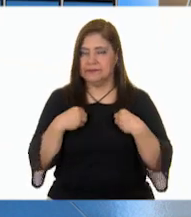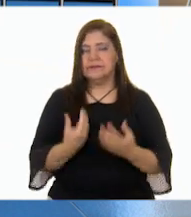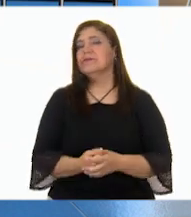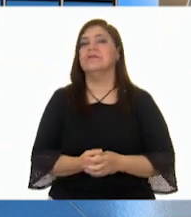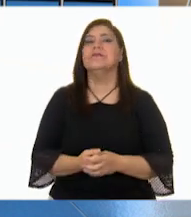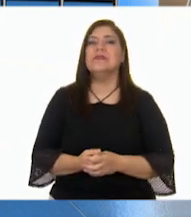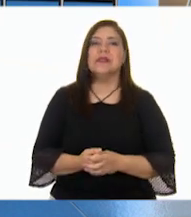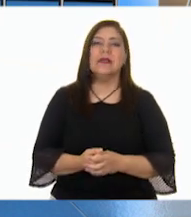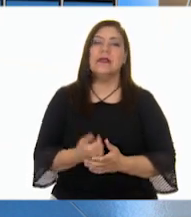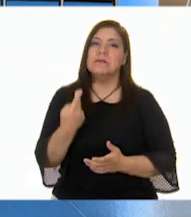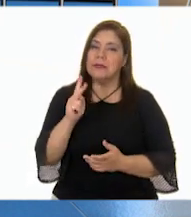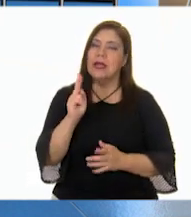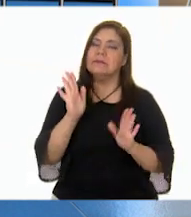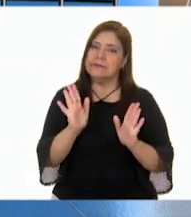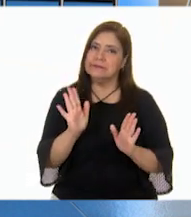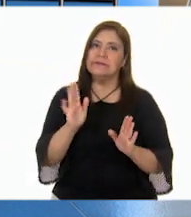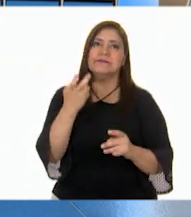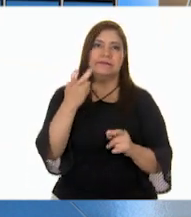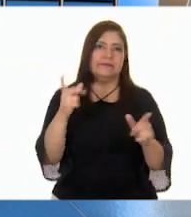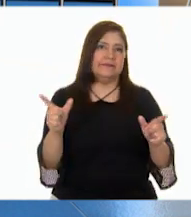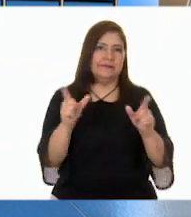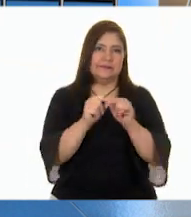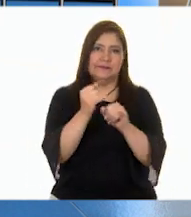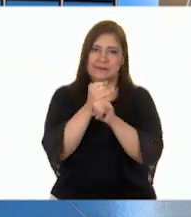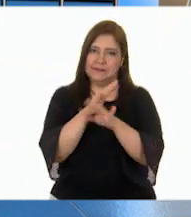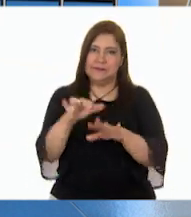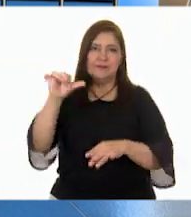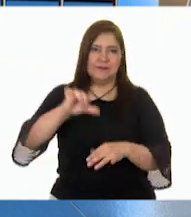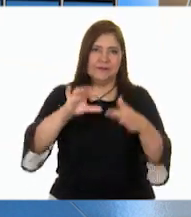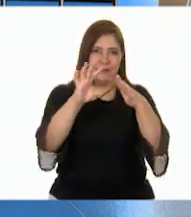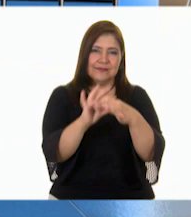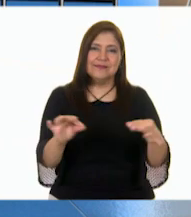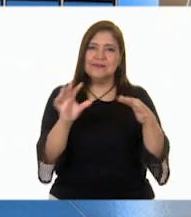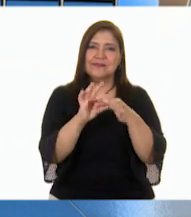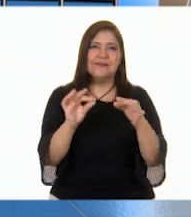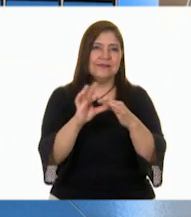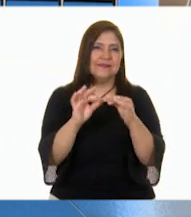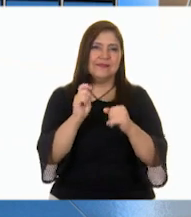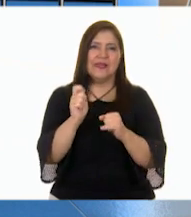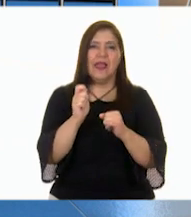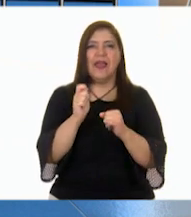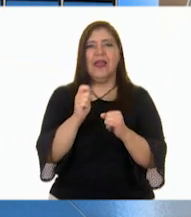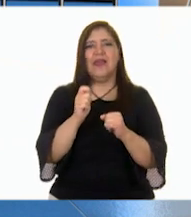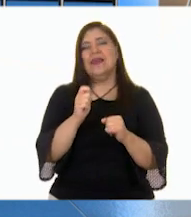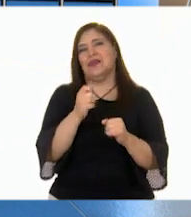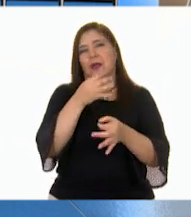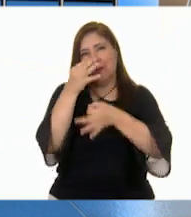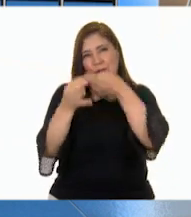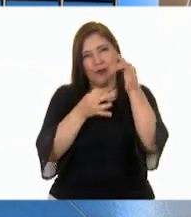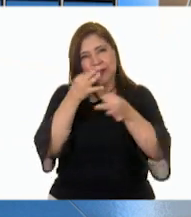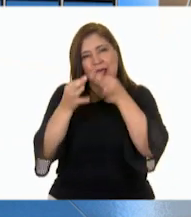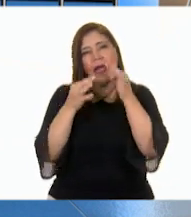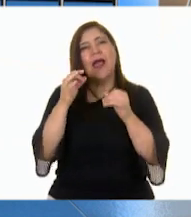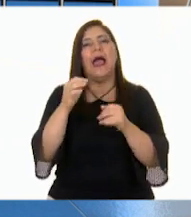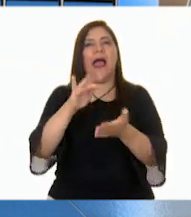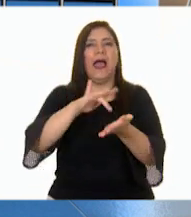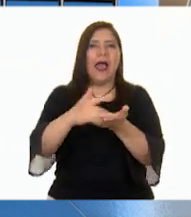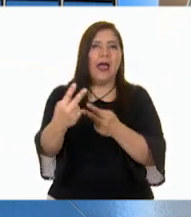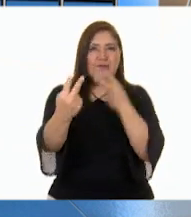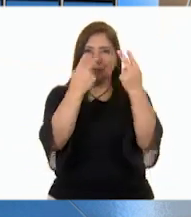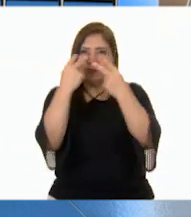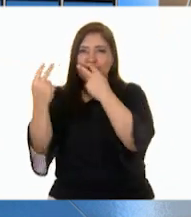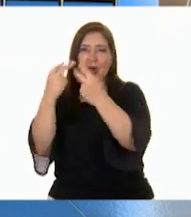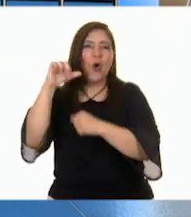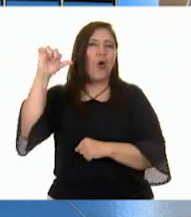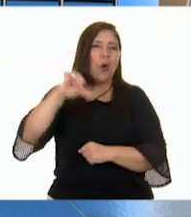por el momento, esa es toda la información que tenemos del informativo. Gracias por sintonizar una vez